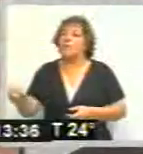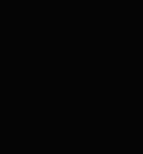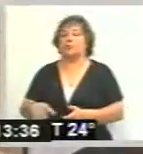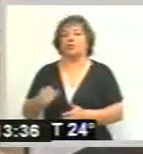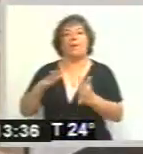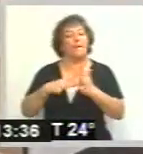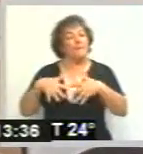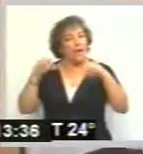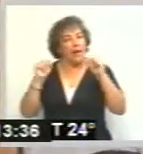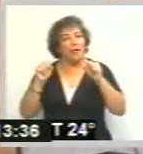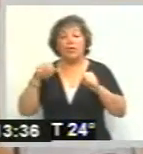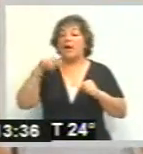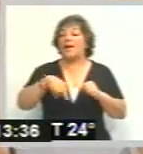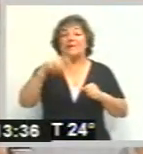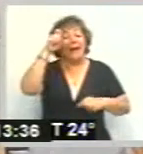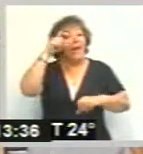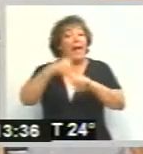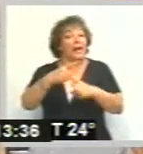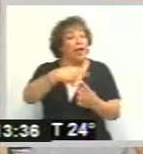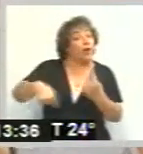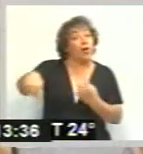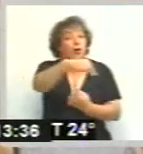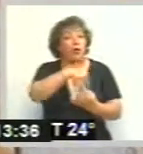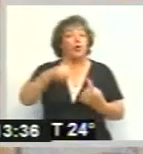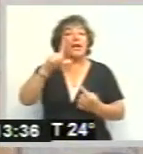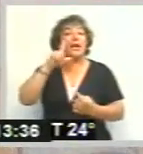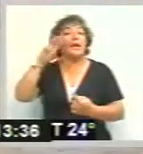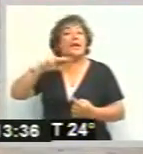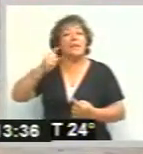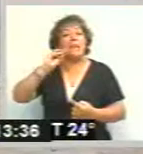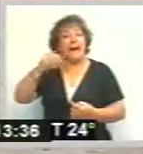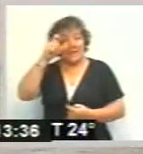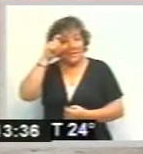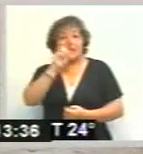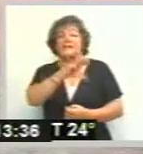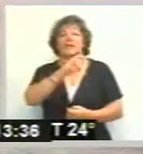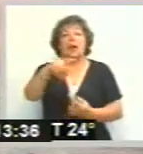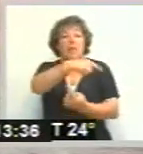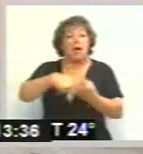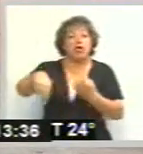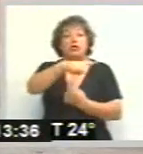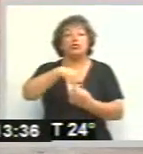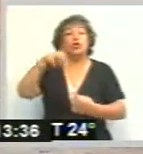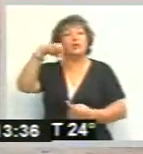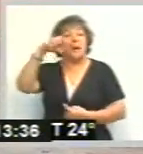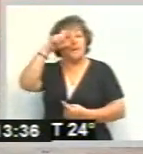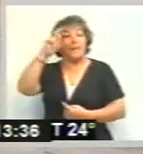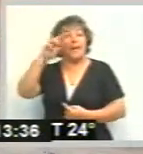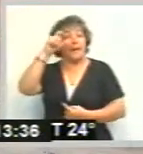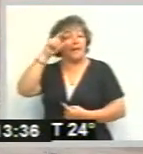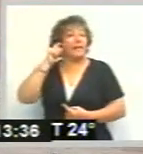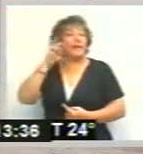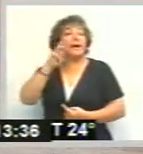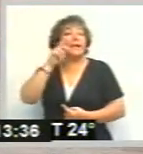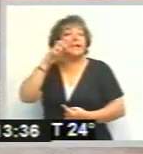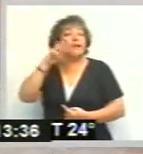Esta es la ex Rotonda del Imache, ahora llamada Rotonda del Peregrino. Desde la Municipalidad de Salta